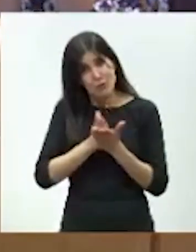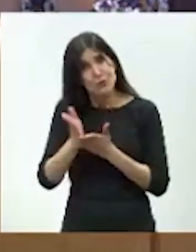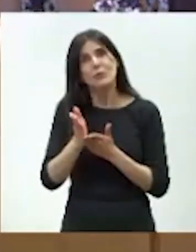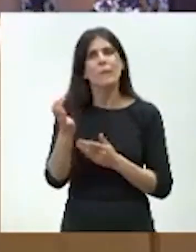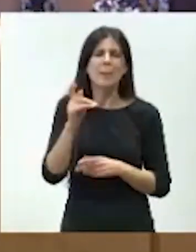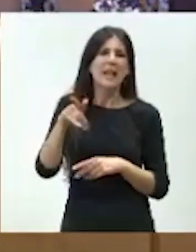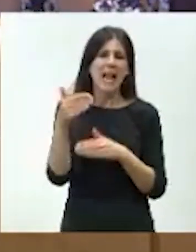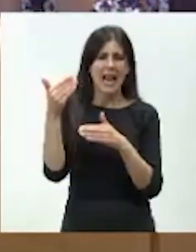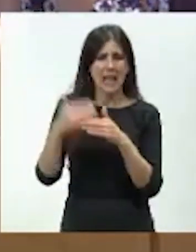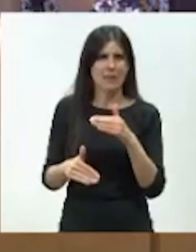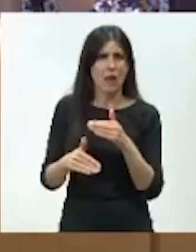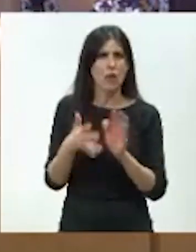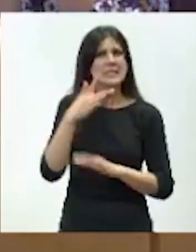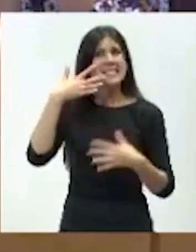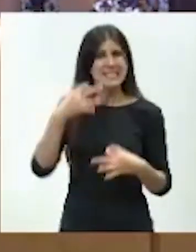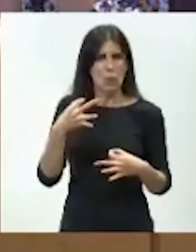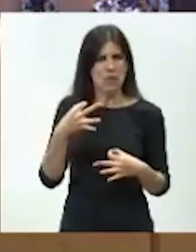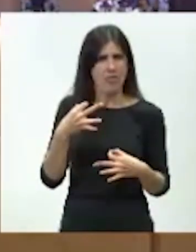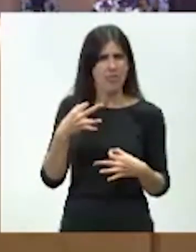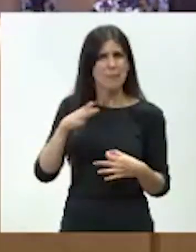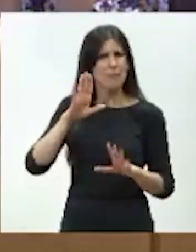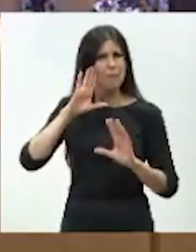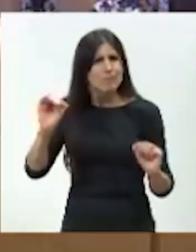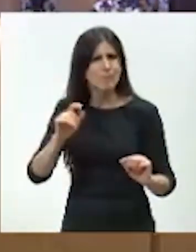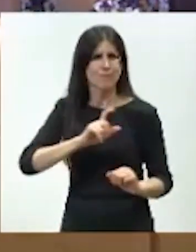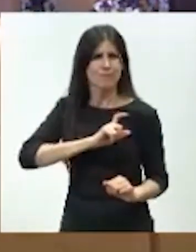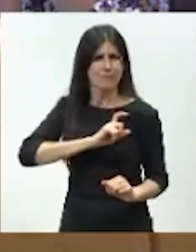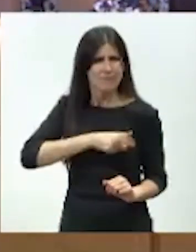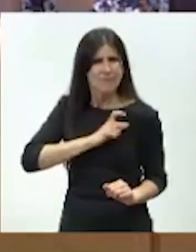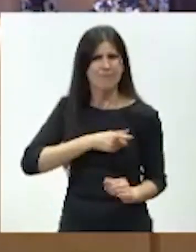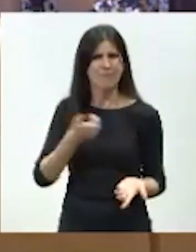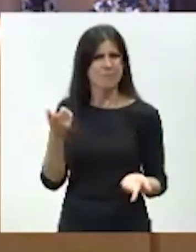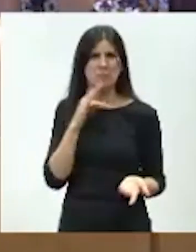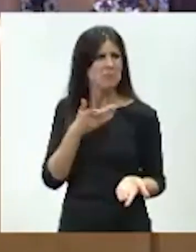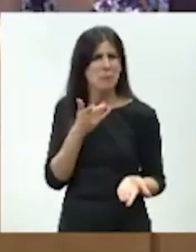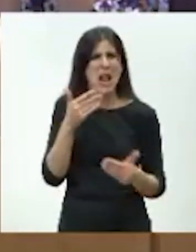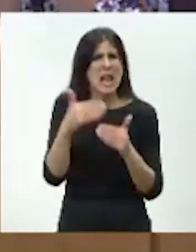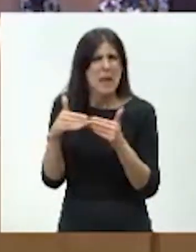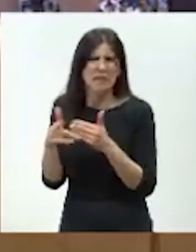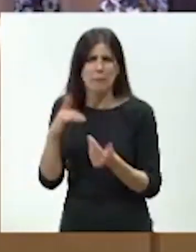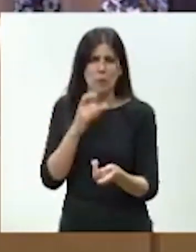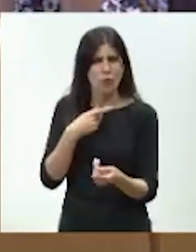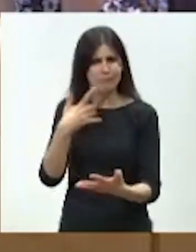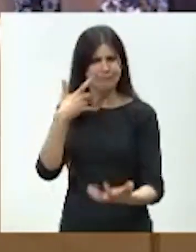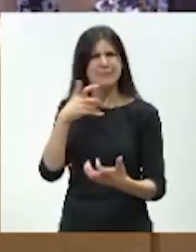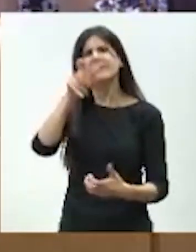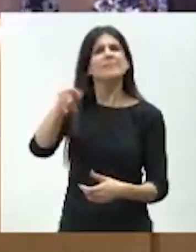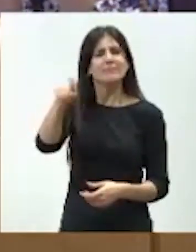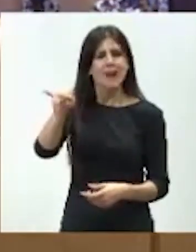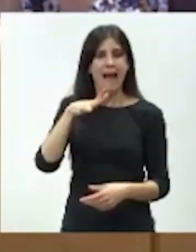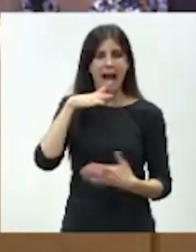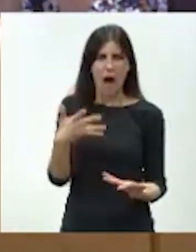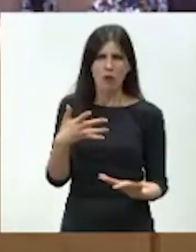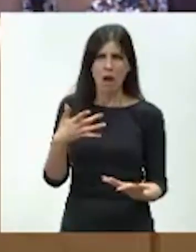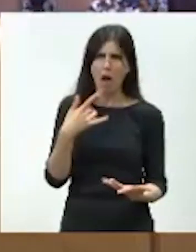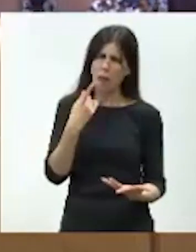limitando la seguridad de las fuerzas y cuerpos de seguridad del Estado. Me llama la atención que ustedes hoy sean